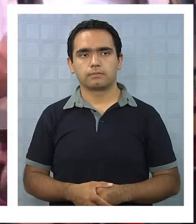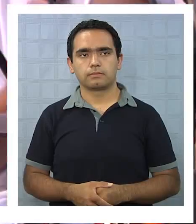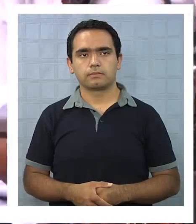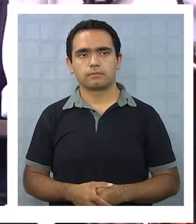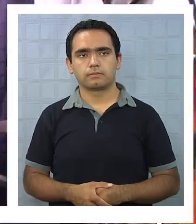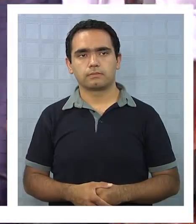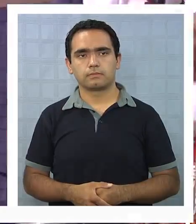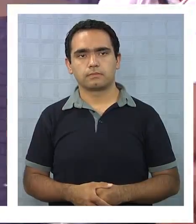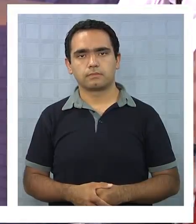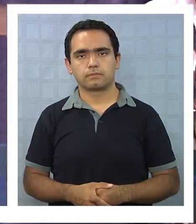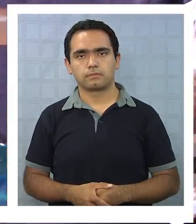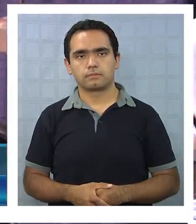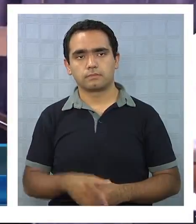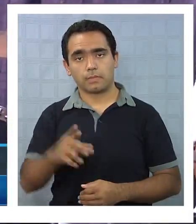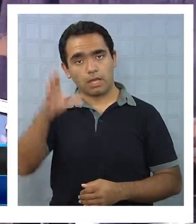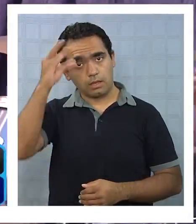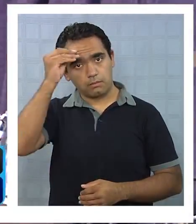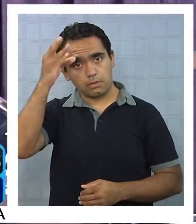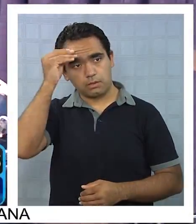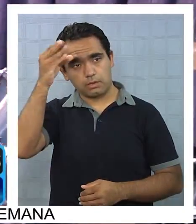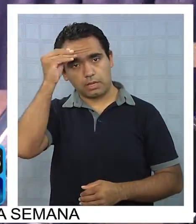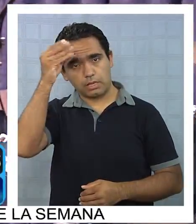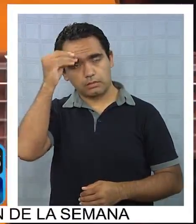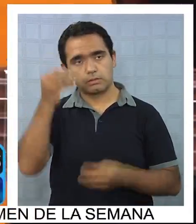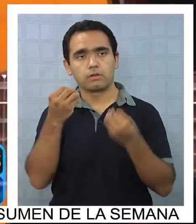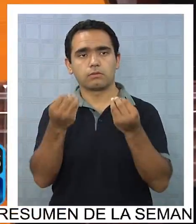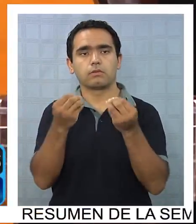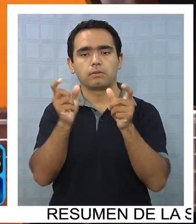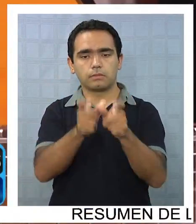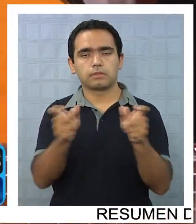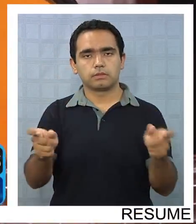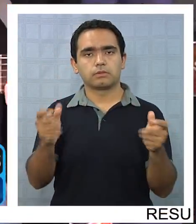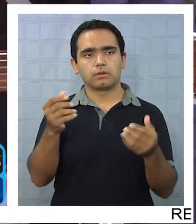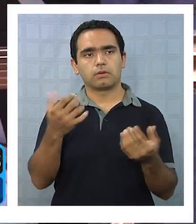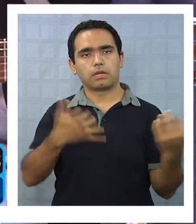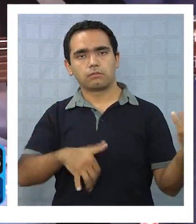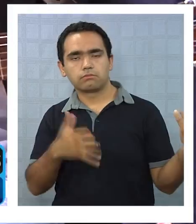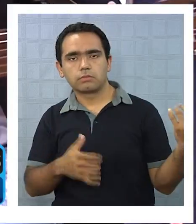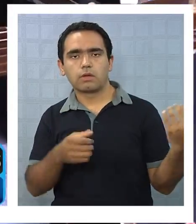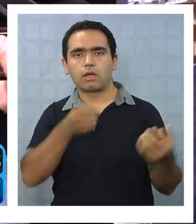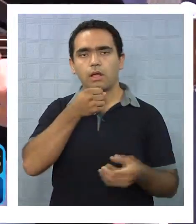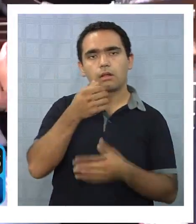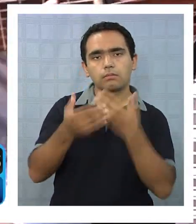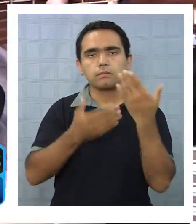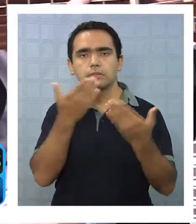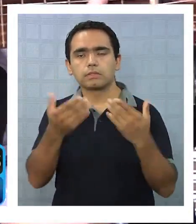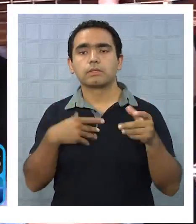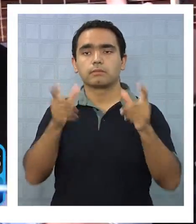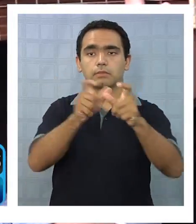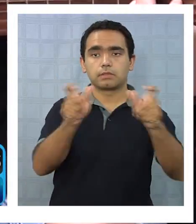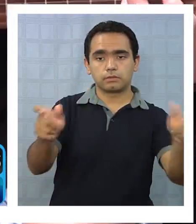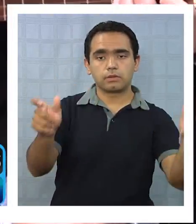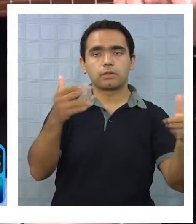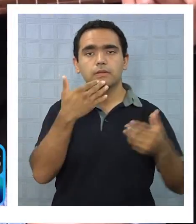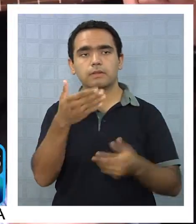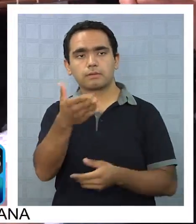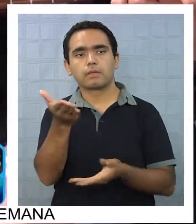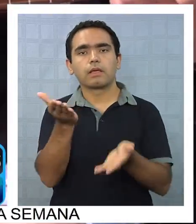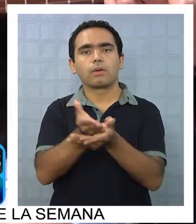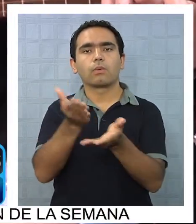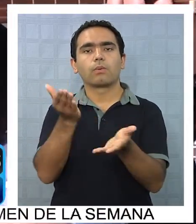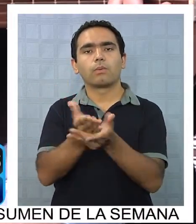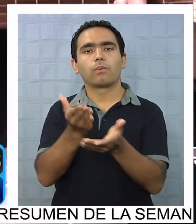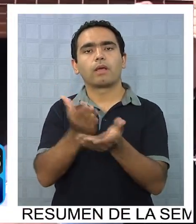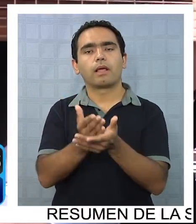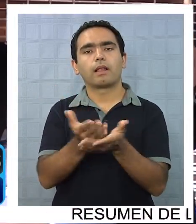En una experiencia enriquecedora tanto para los artistas como para los alumnos a quienes va dirigida, se han transformado las escuelas